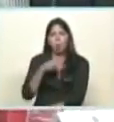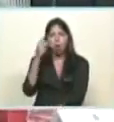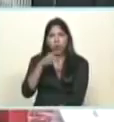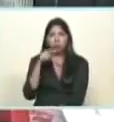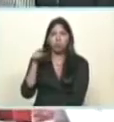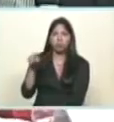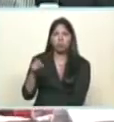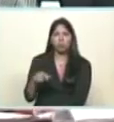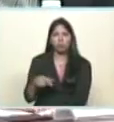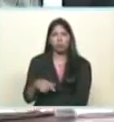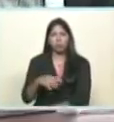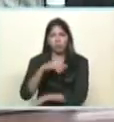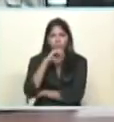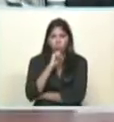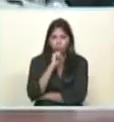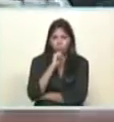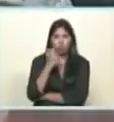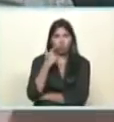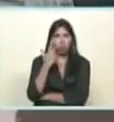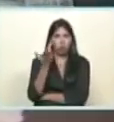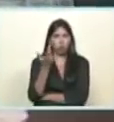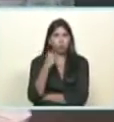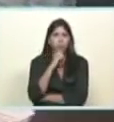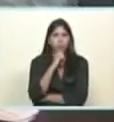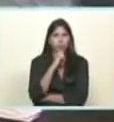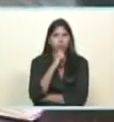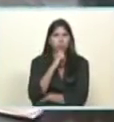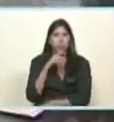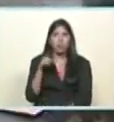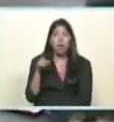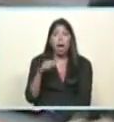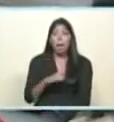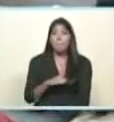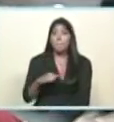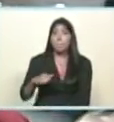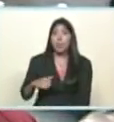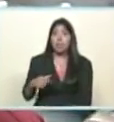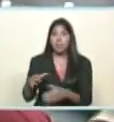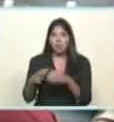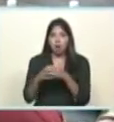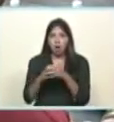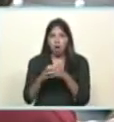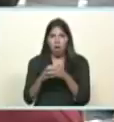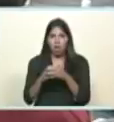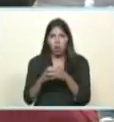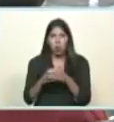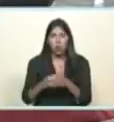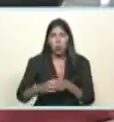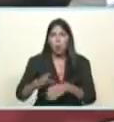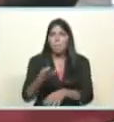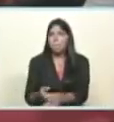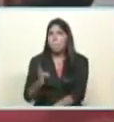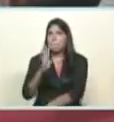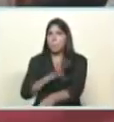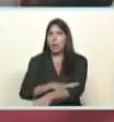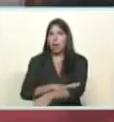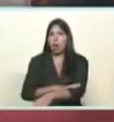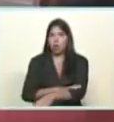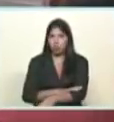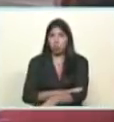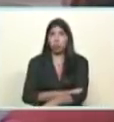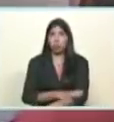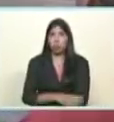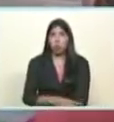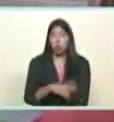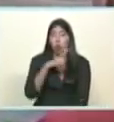refieren a nuestros pueblos, yo solamente digo cómo será en privado el trato que esta gente le da a la derecha venezolana,